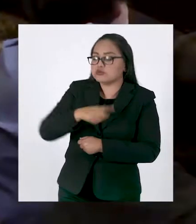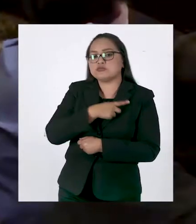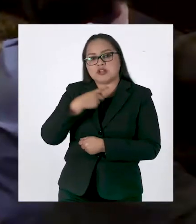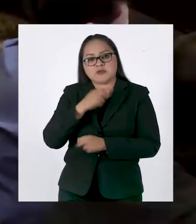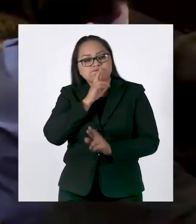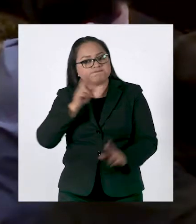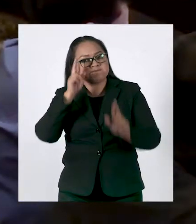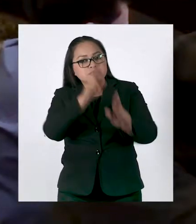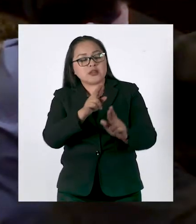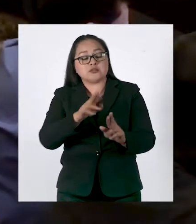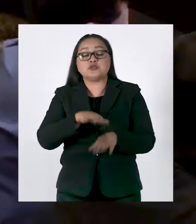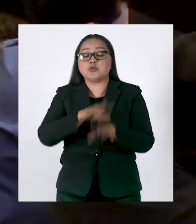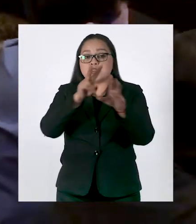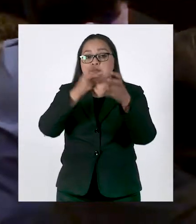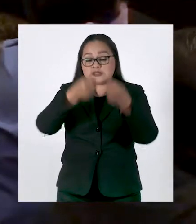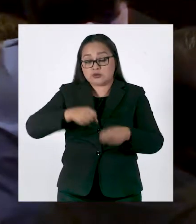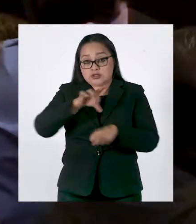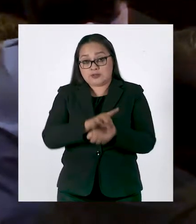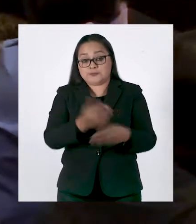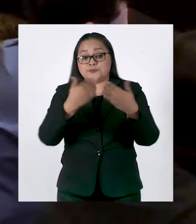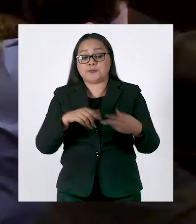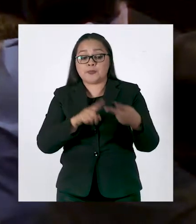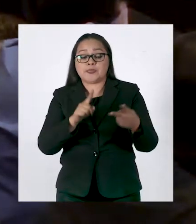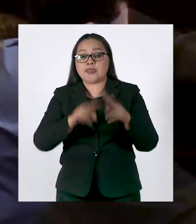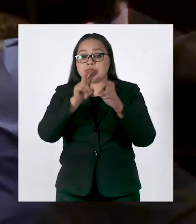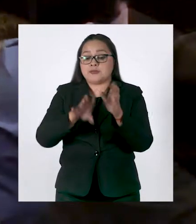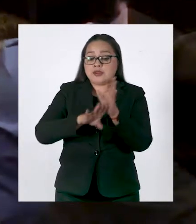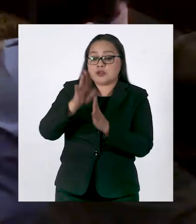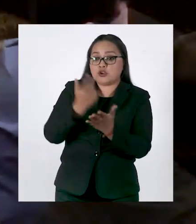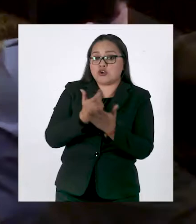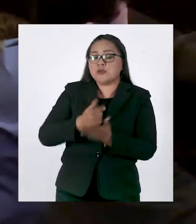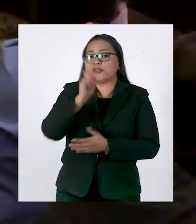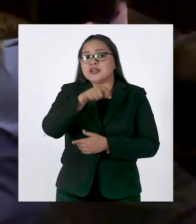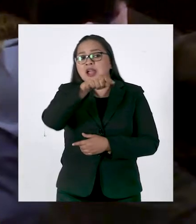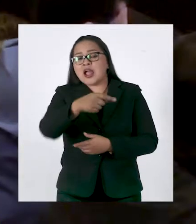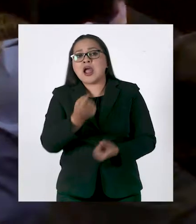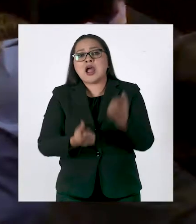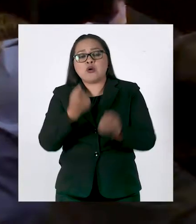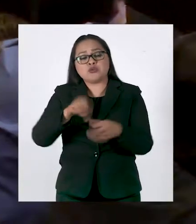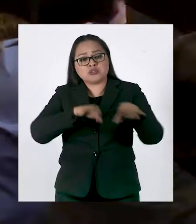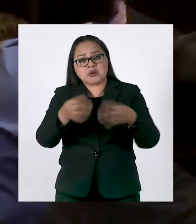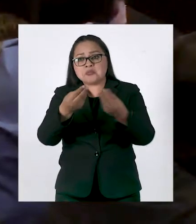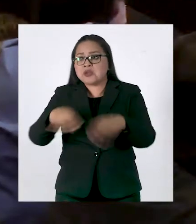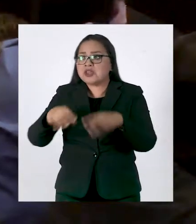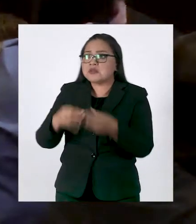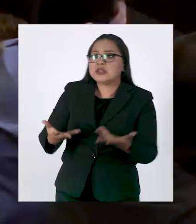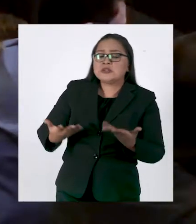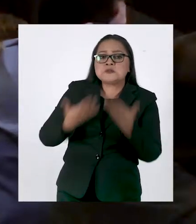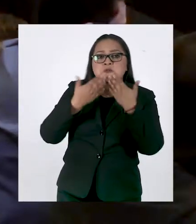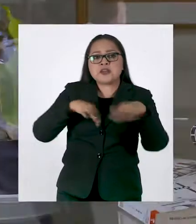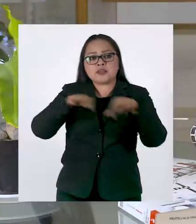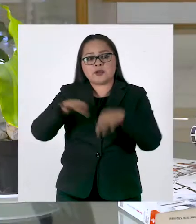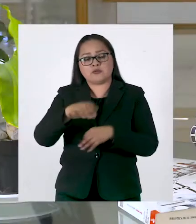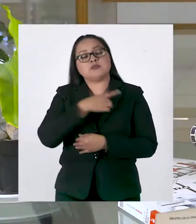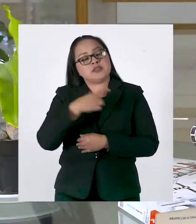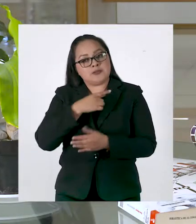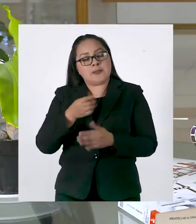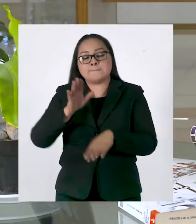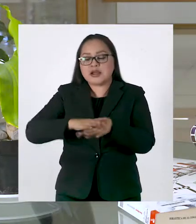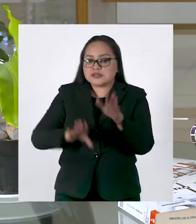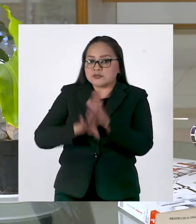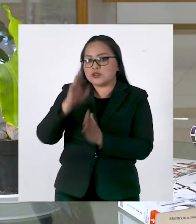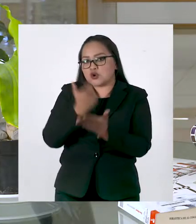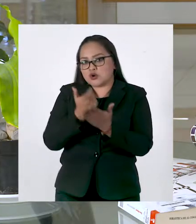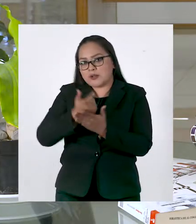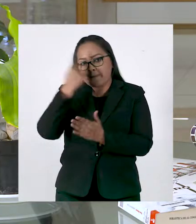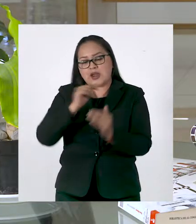a esa demanda ciudadana. Eso es en tema de la seguridad y en el tema de crecimiento económico se están perdiendo empleos y tenemos que